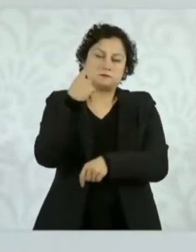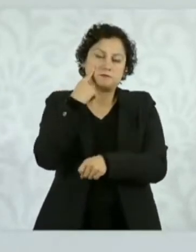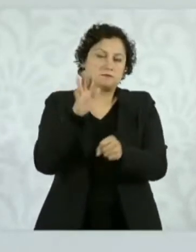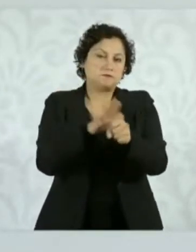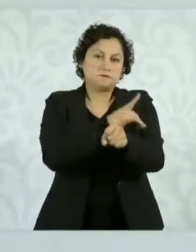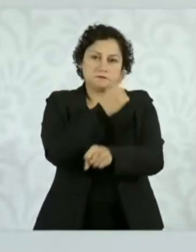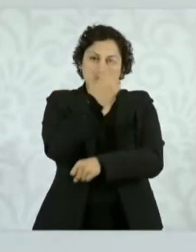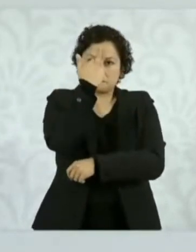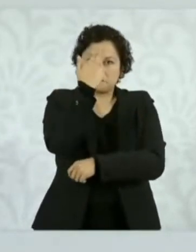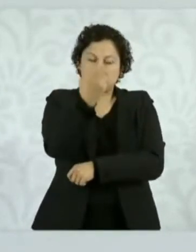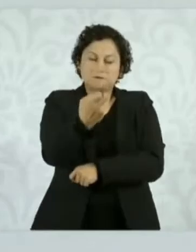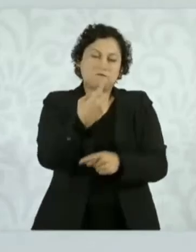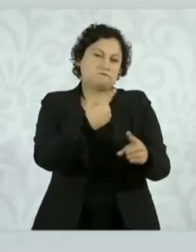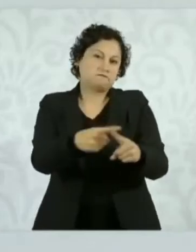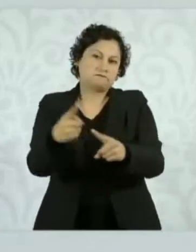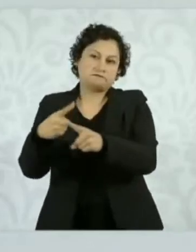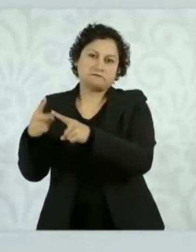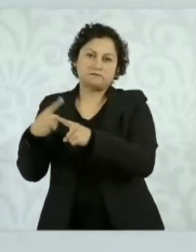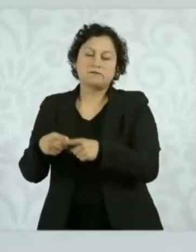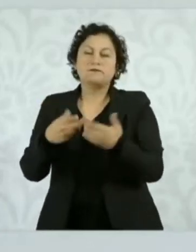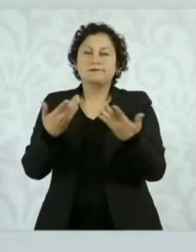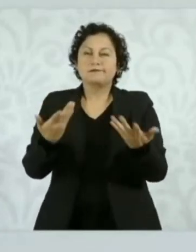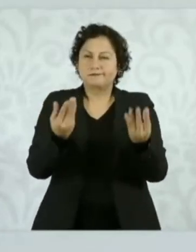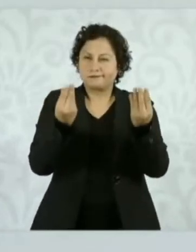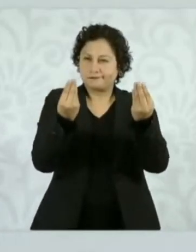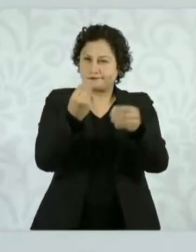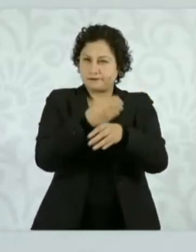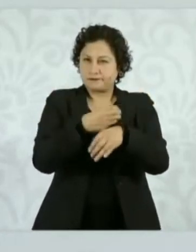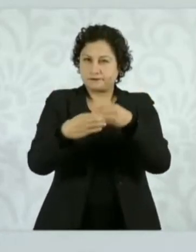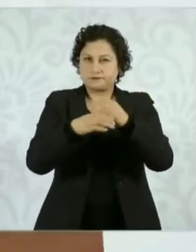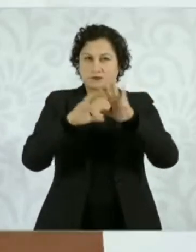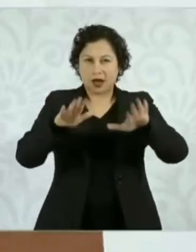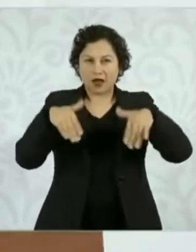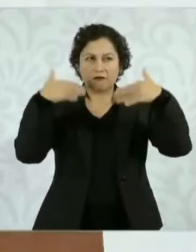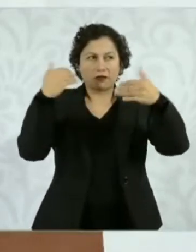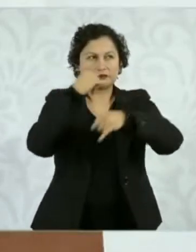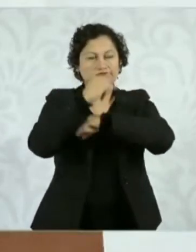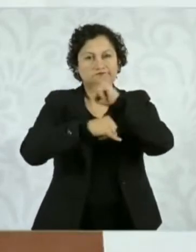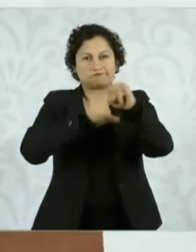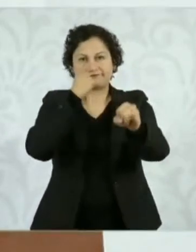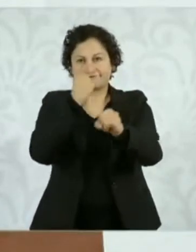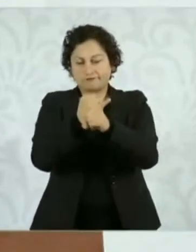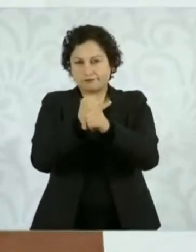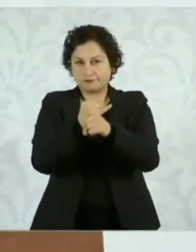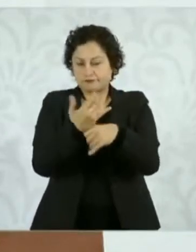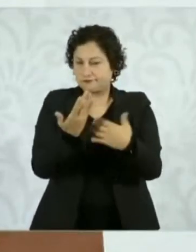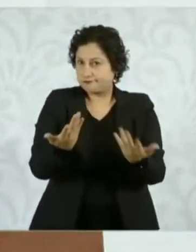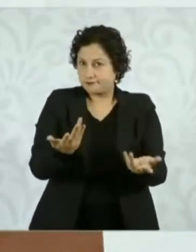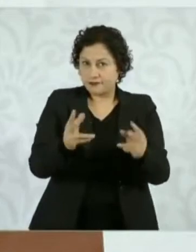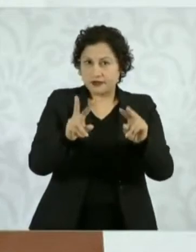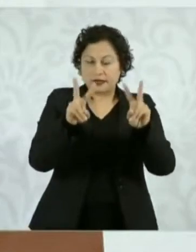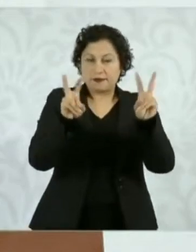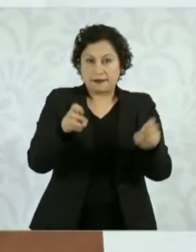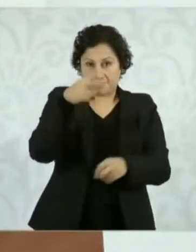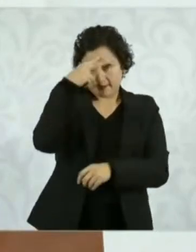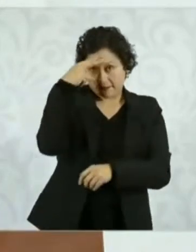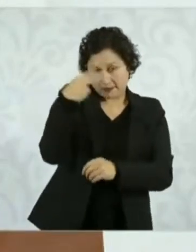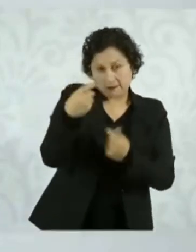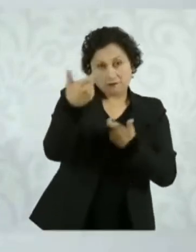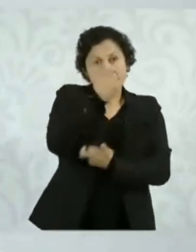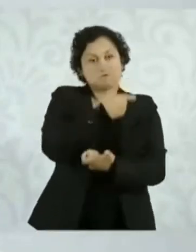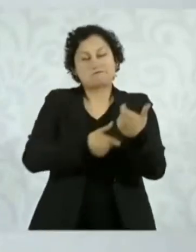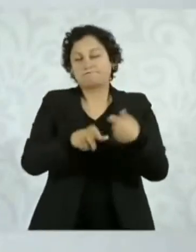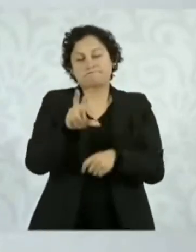La mayoría internacionales, no tienen que ver con la economía mexicana.